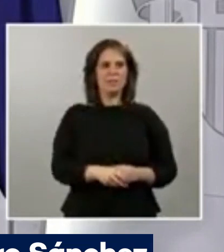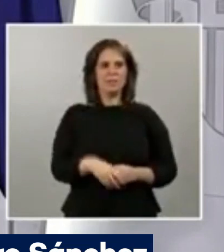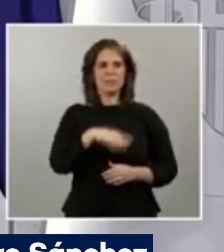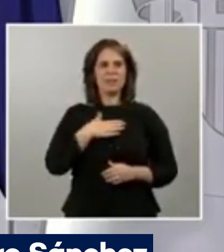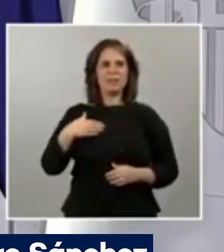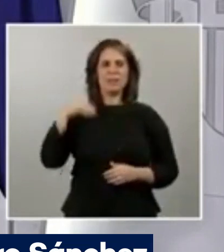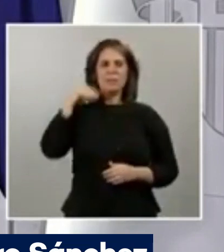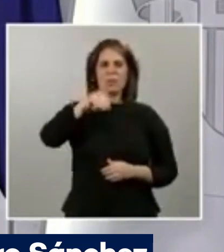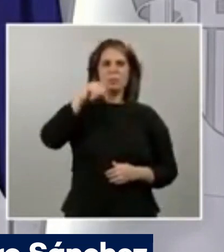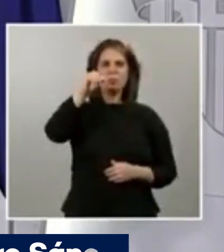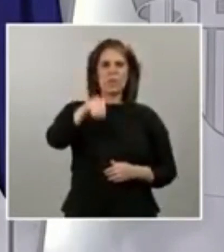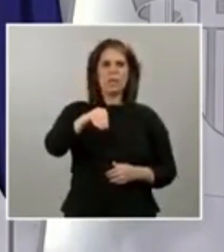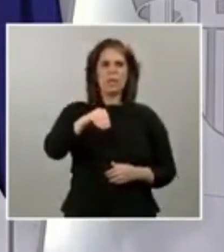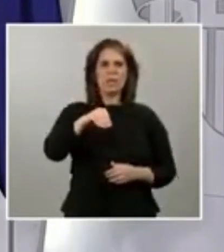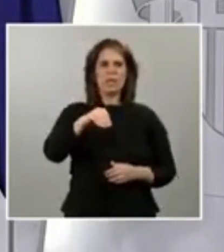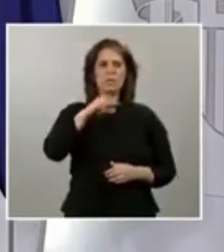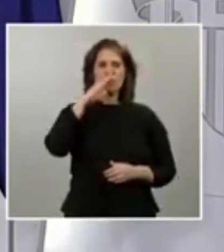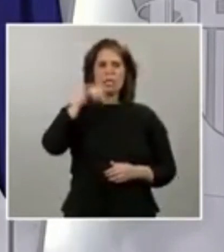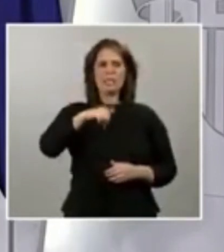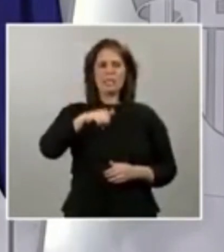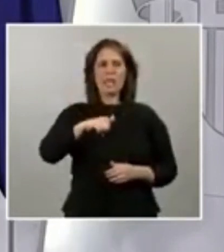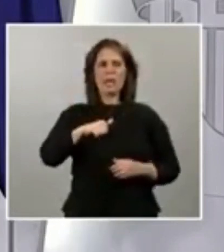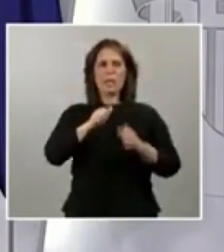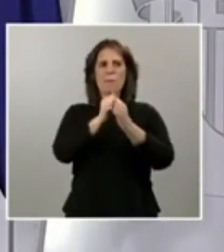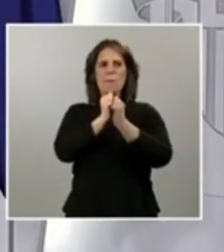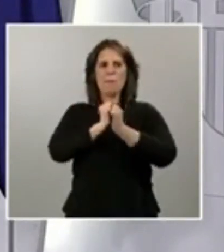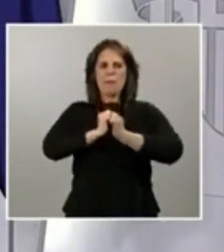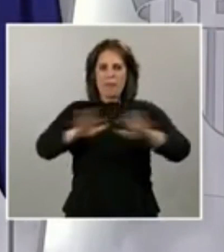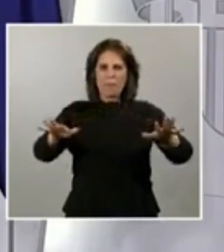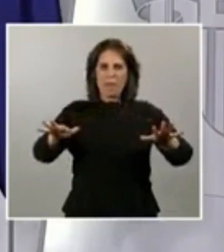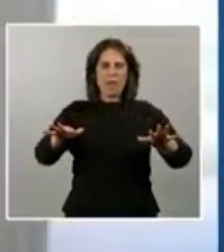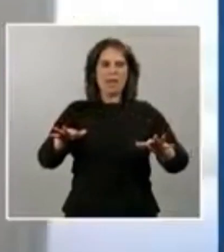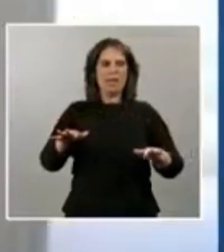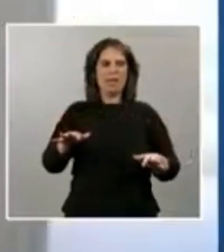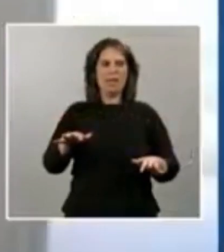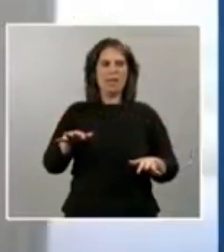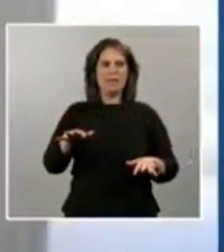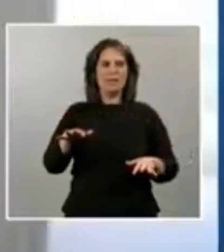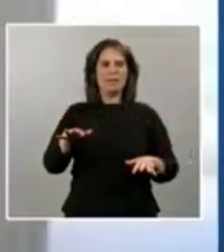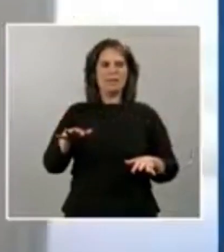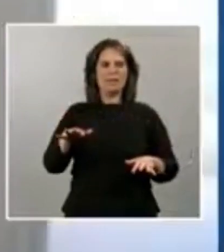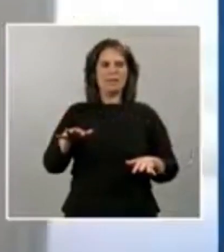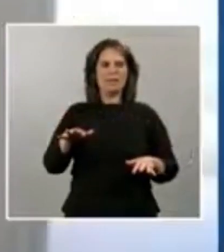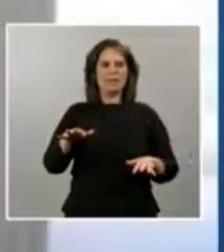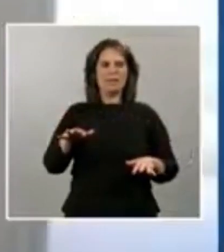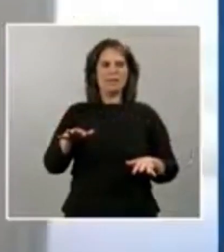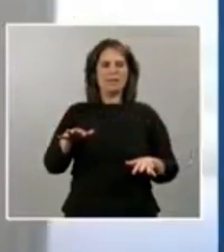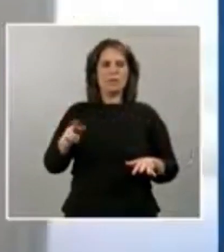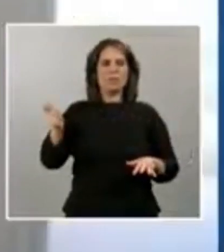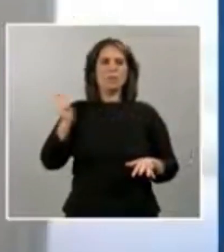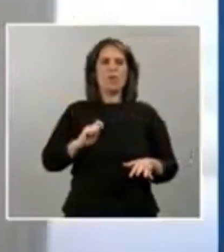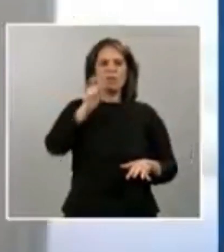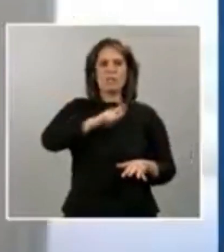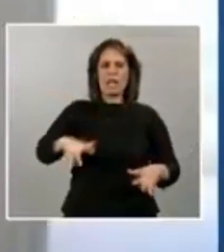porque en esta pandemia es evidente que hay una parte, los profesionales sanitarios están llevando